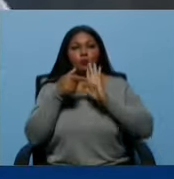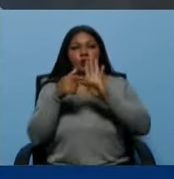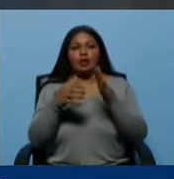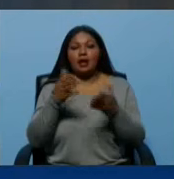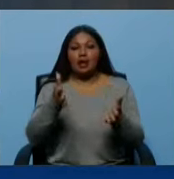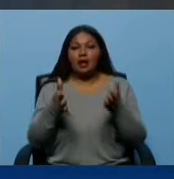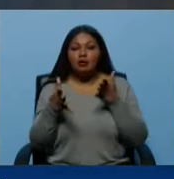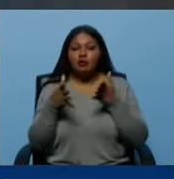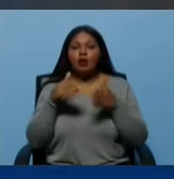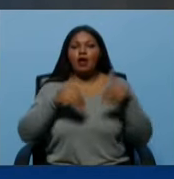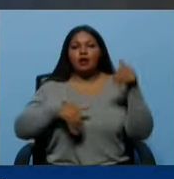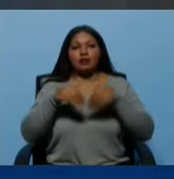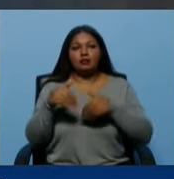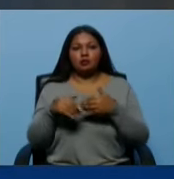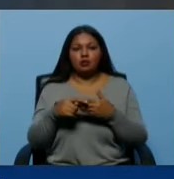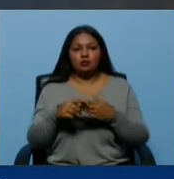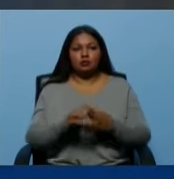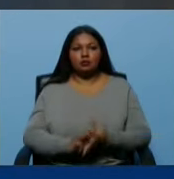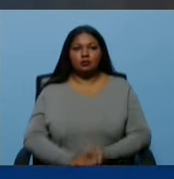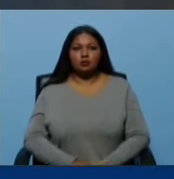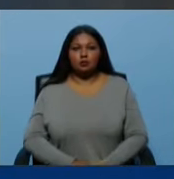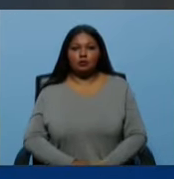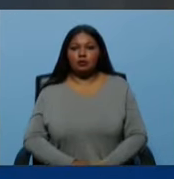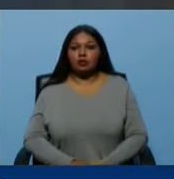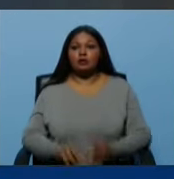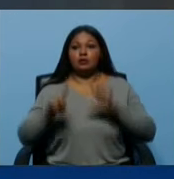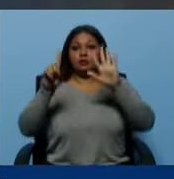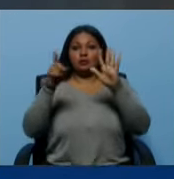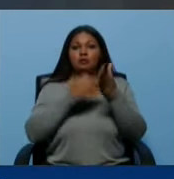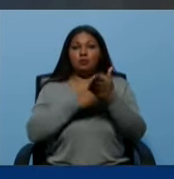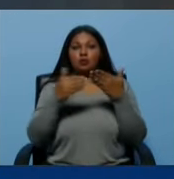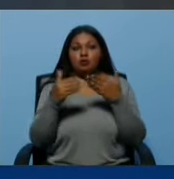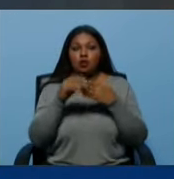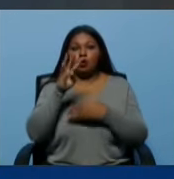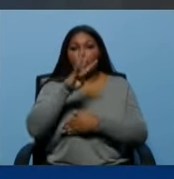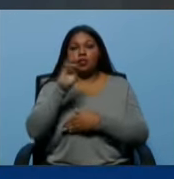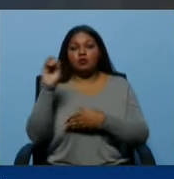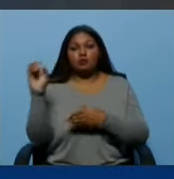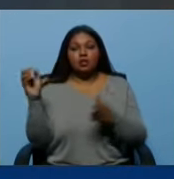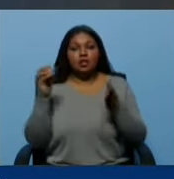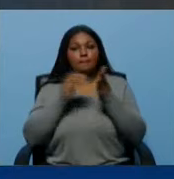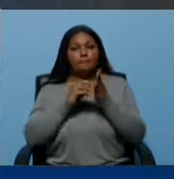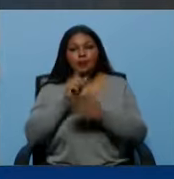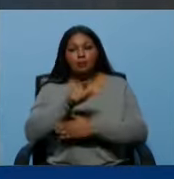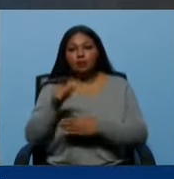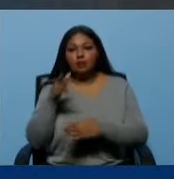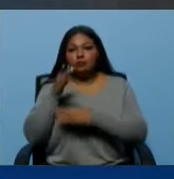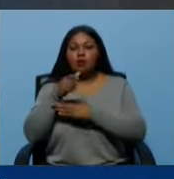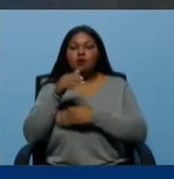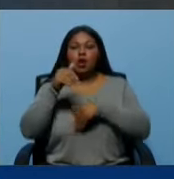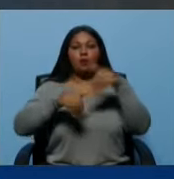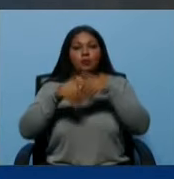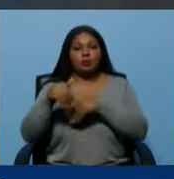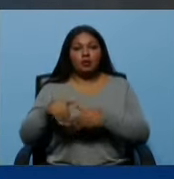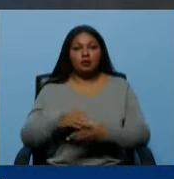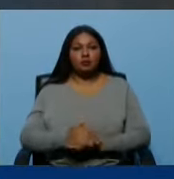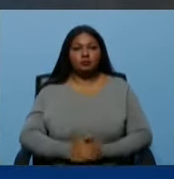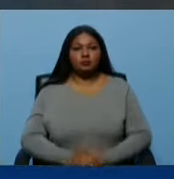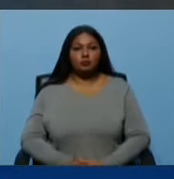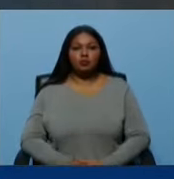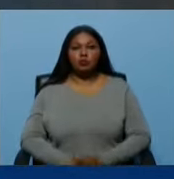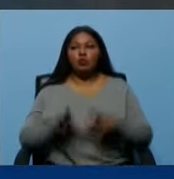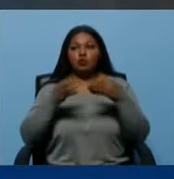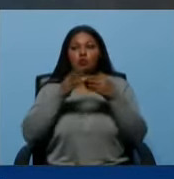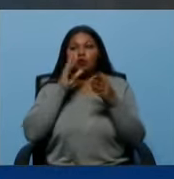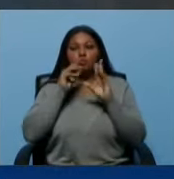elecciones, estamos hablando de 6.400.000 personas que fueron a votar en las elecciones, que un sector de la sociedad no es